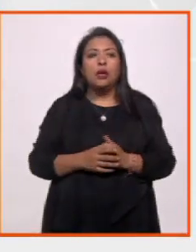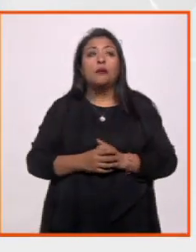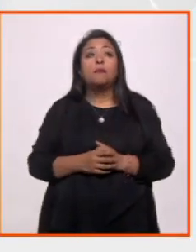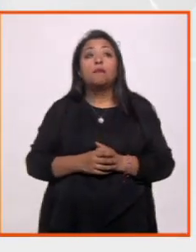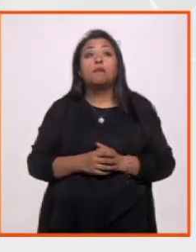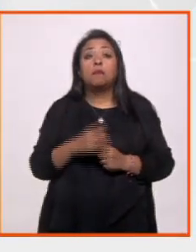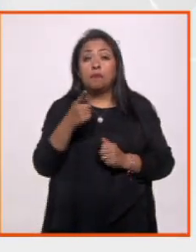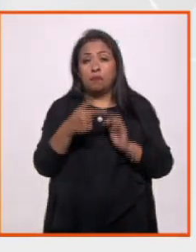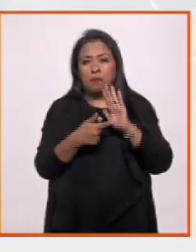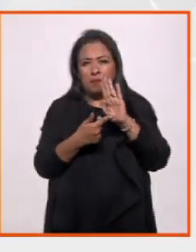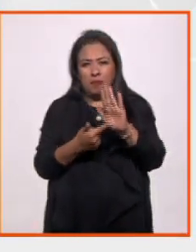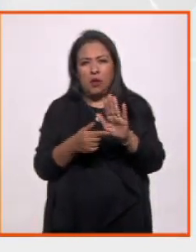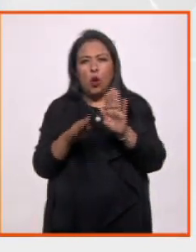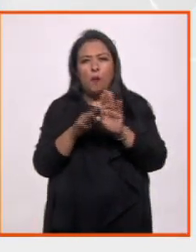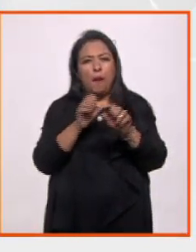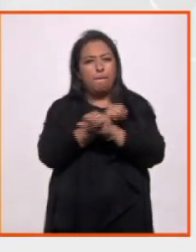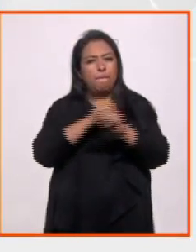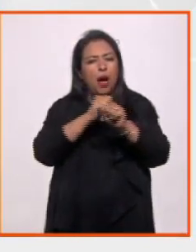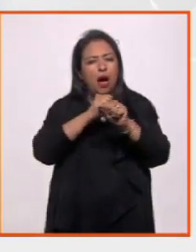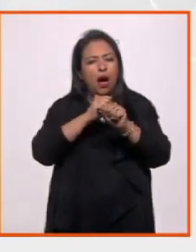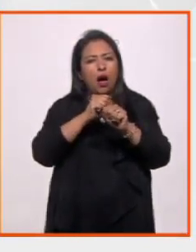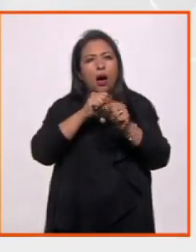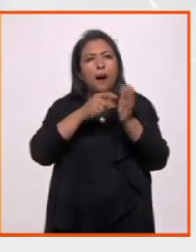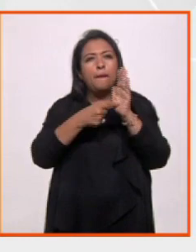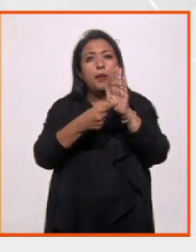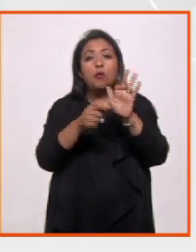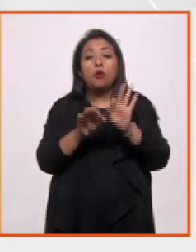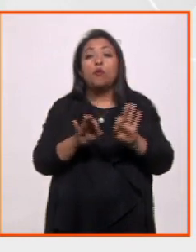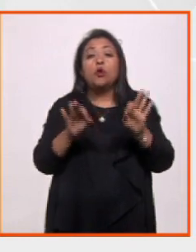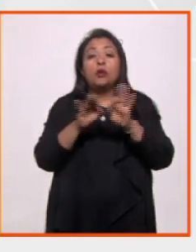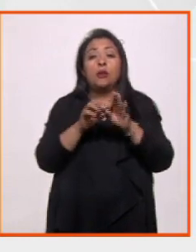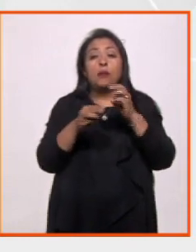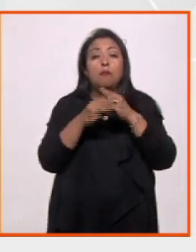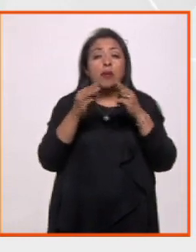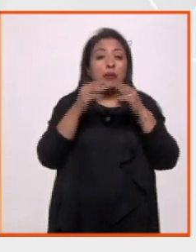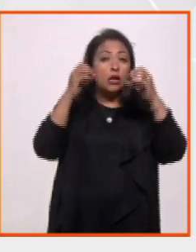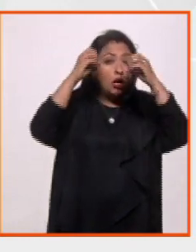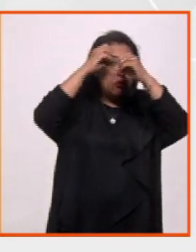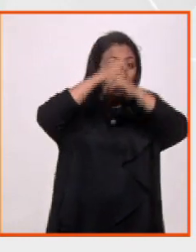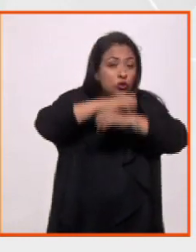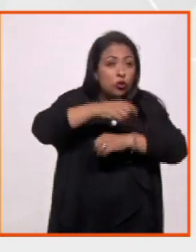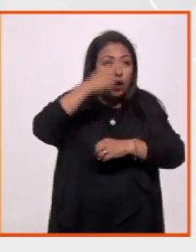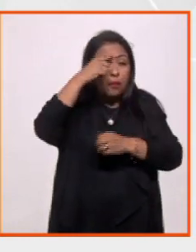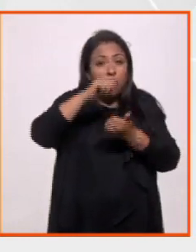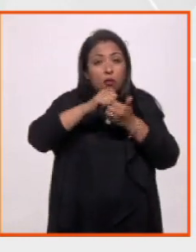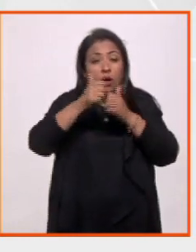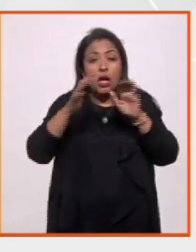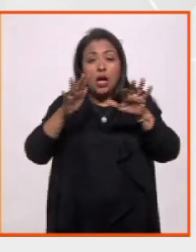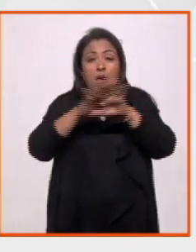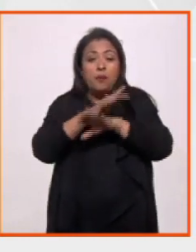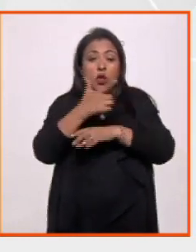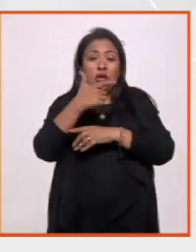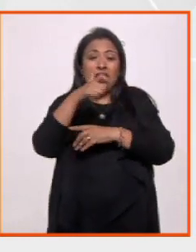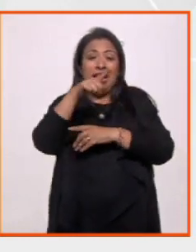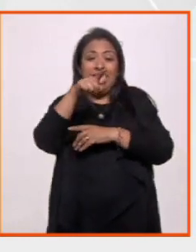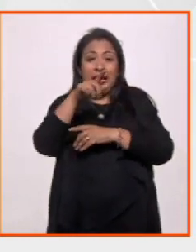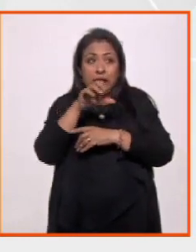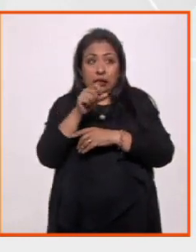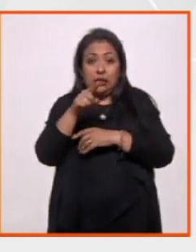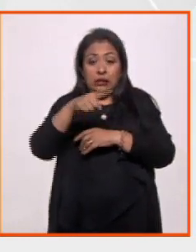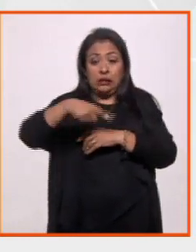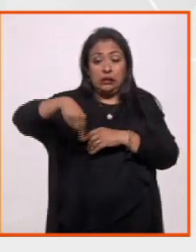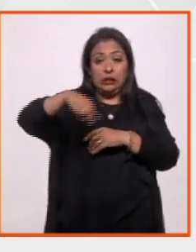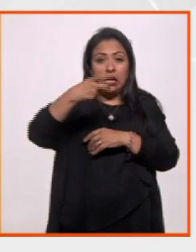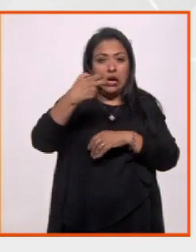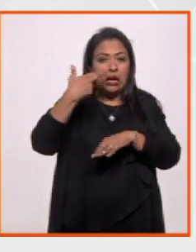En este modelo de la gran explosión se vuelve importante la presencia de la materia oscura para la formación de galaxias. Se piensa que ella